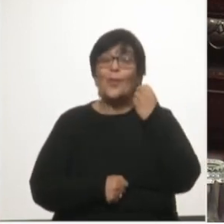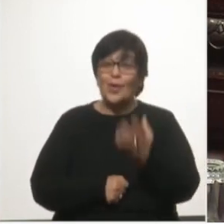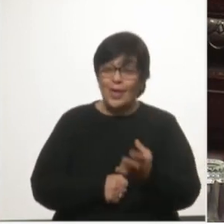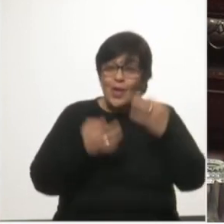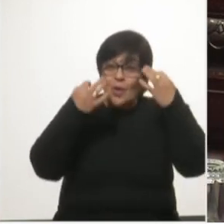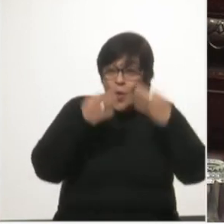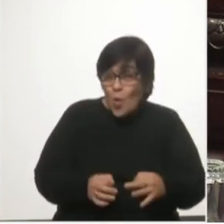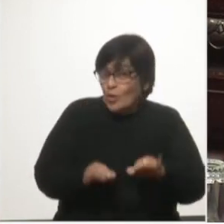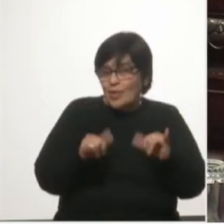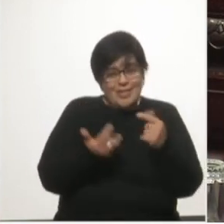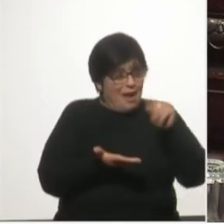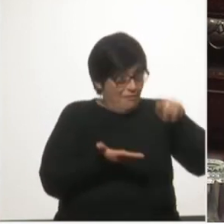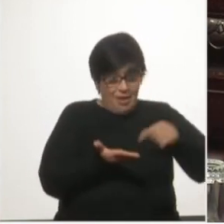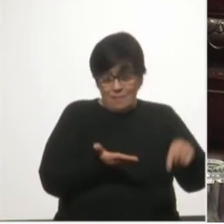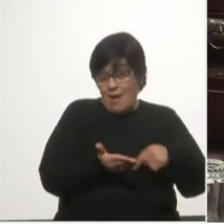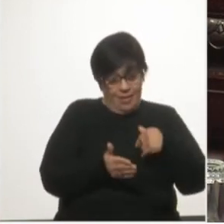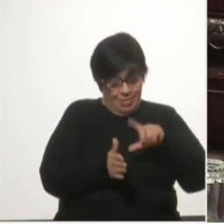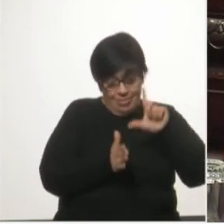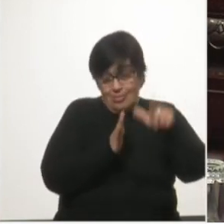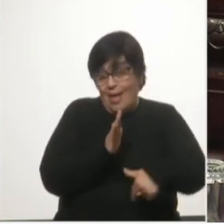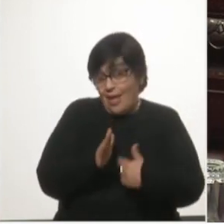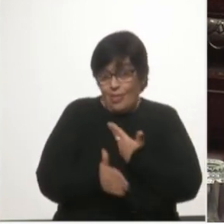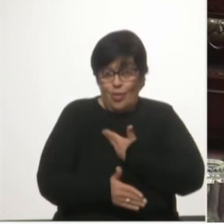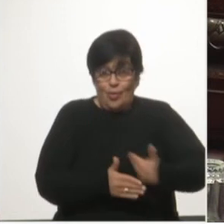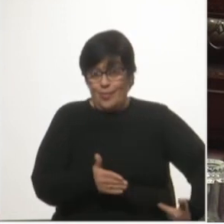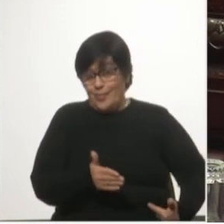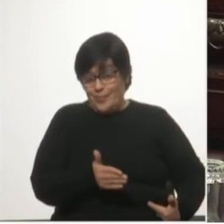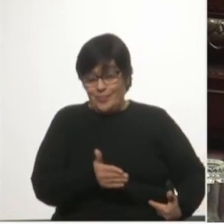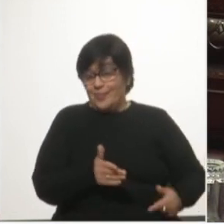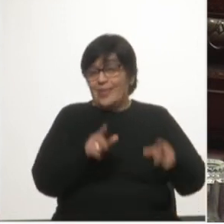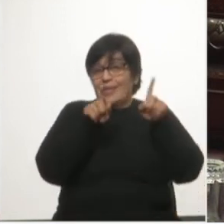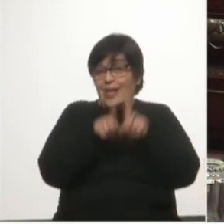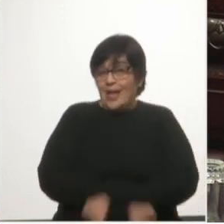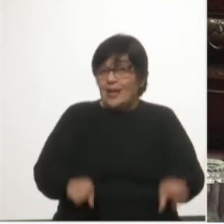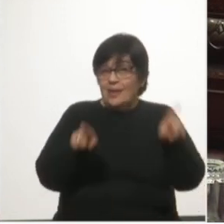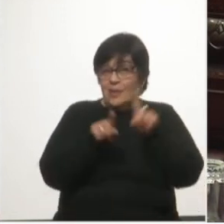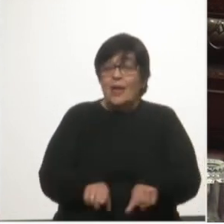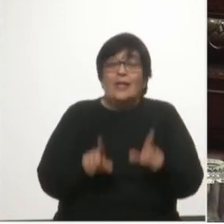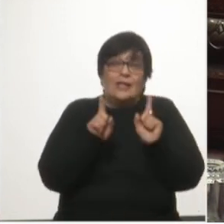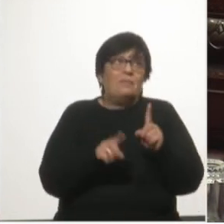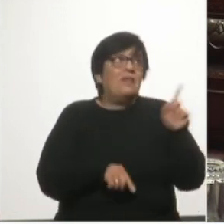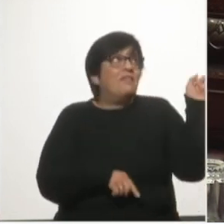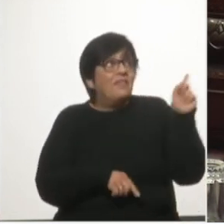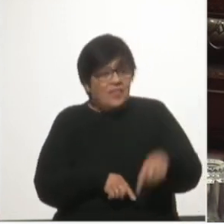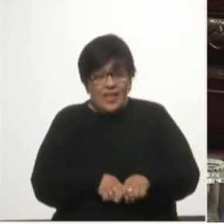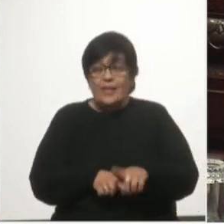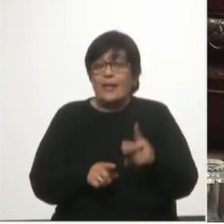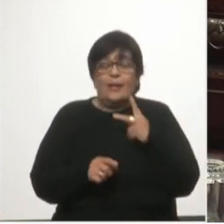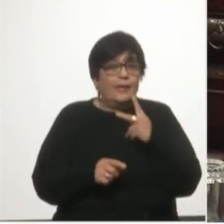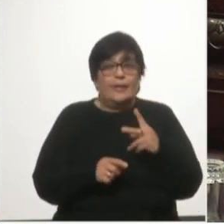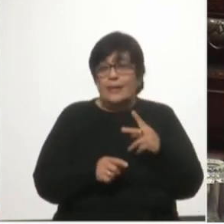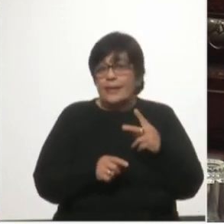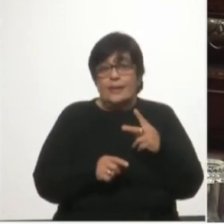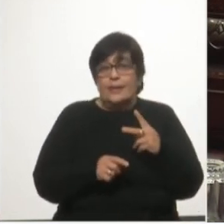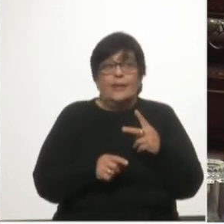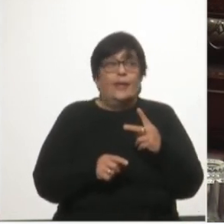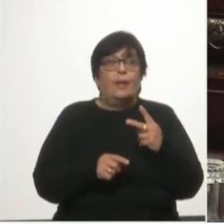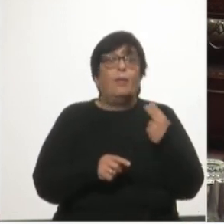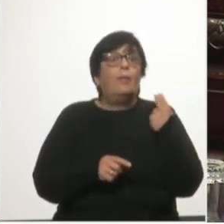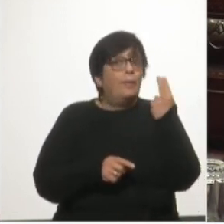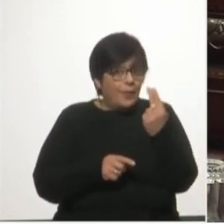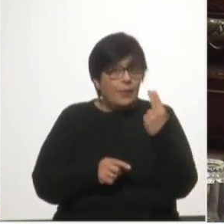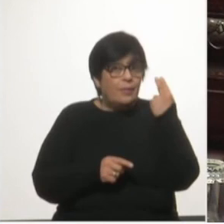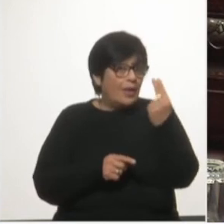el acuerdo ya fue firmado por el gobierno y del mismo surge una clara limitación a las facultades